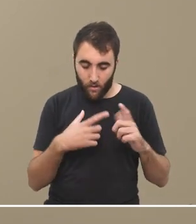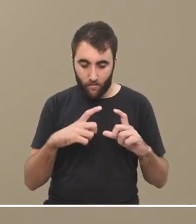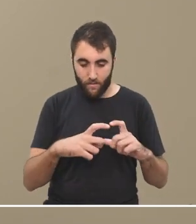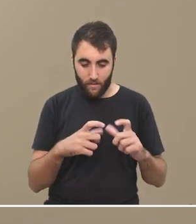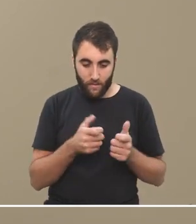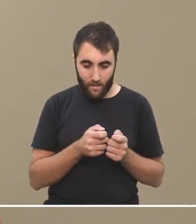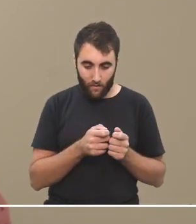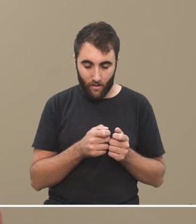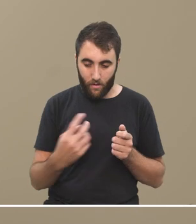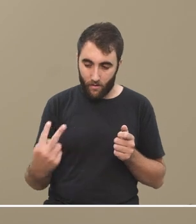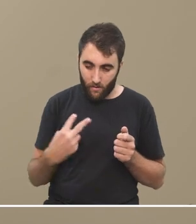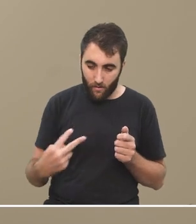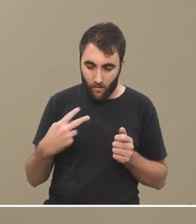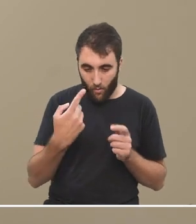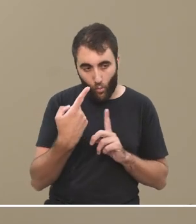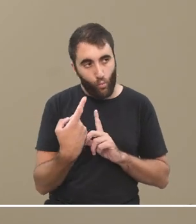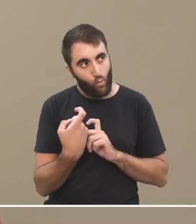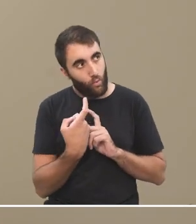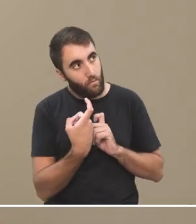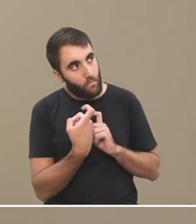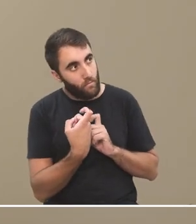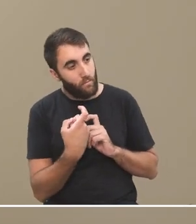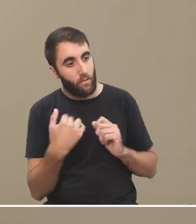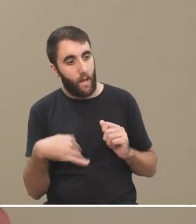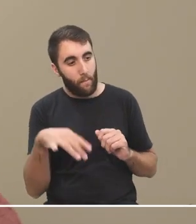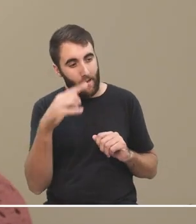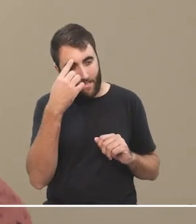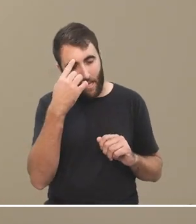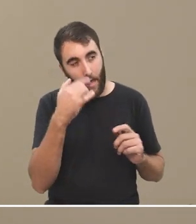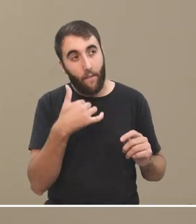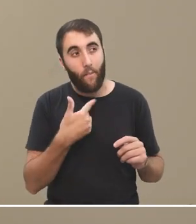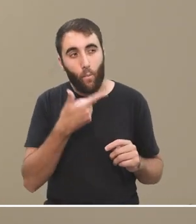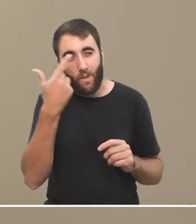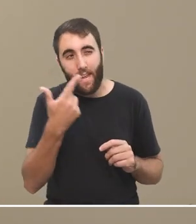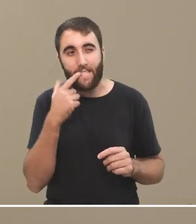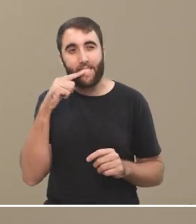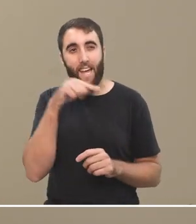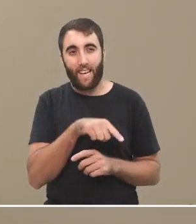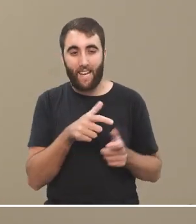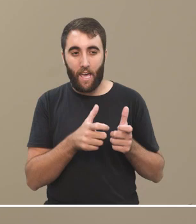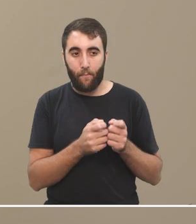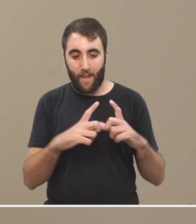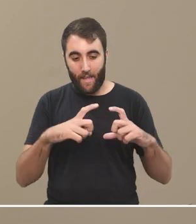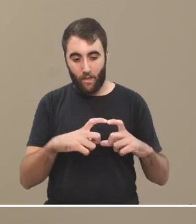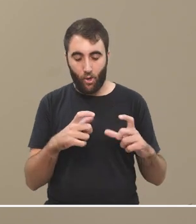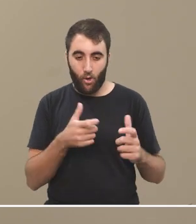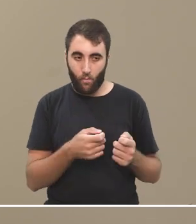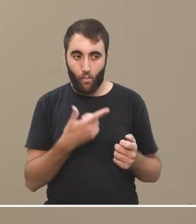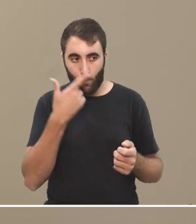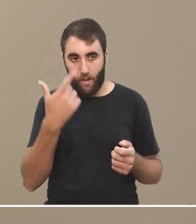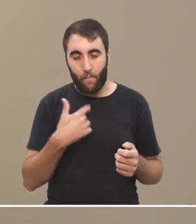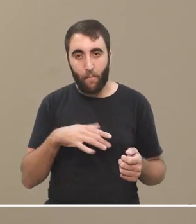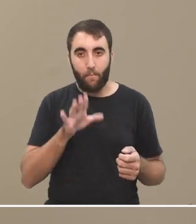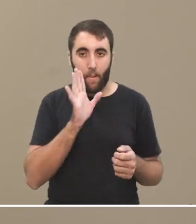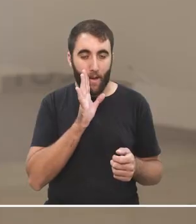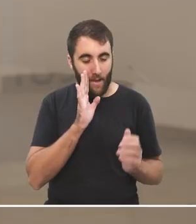entonces supongo yo que cuando nos ven así deben pensar bueno debe haber algo muy interesante en esos aparatitos para que mi mamá